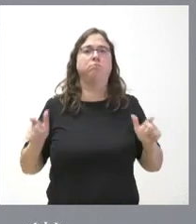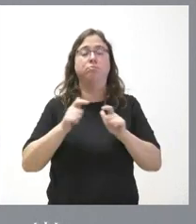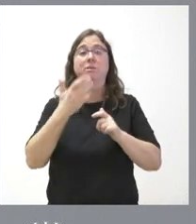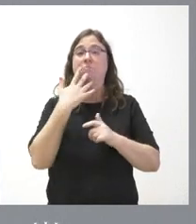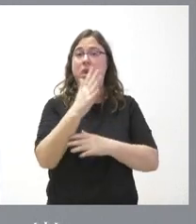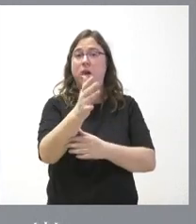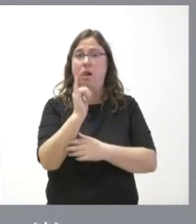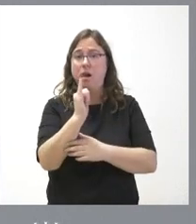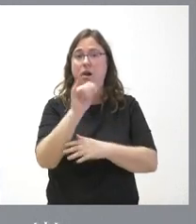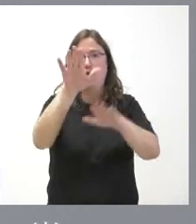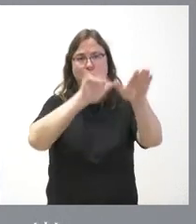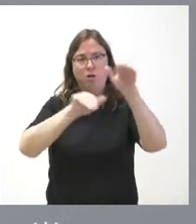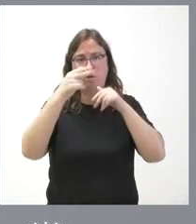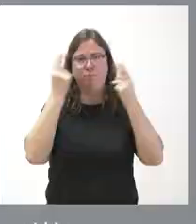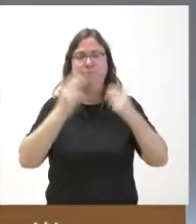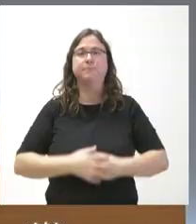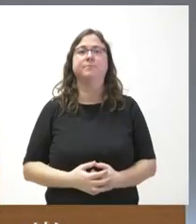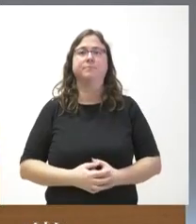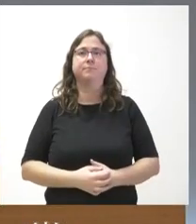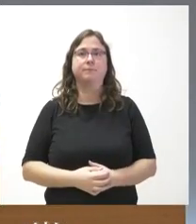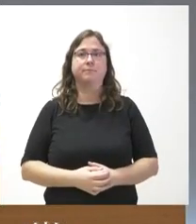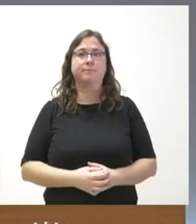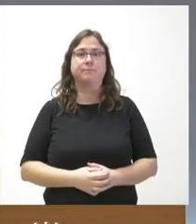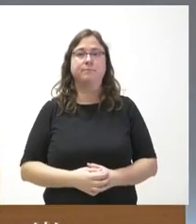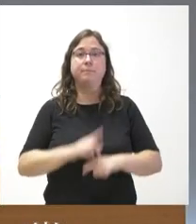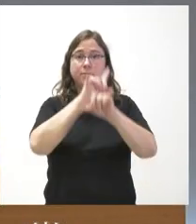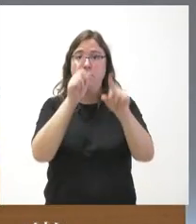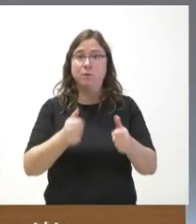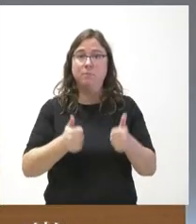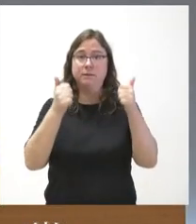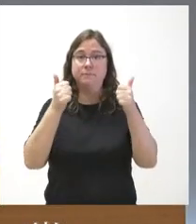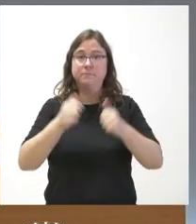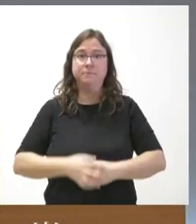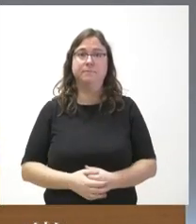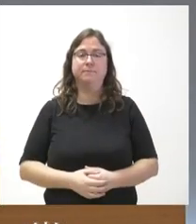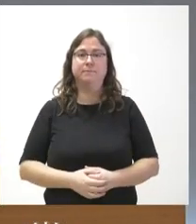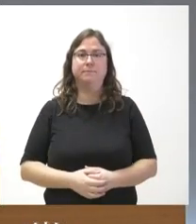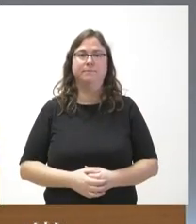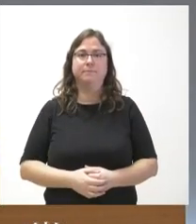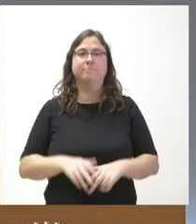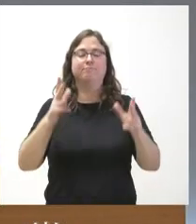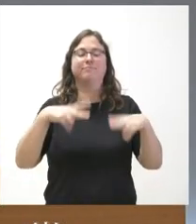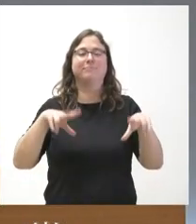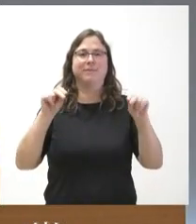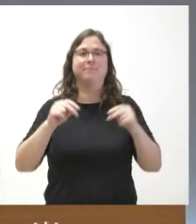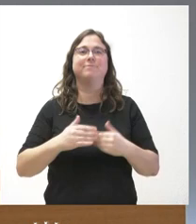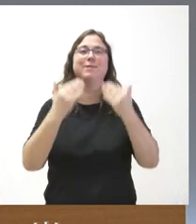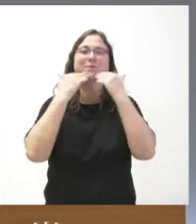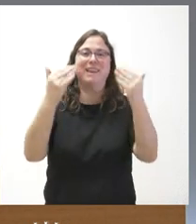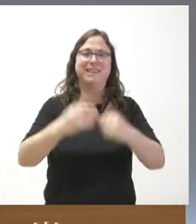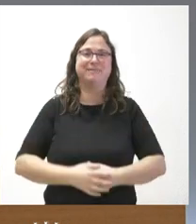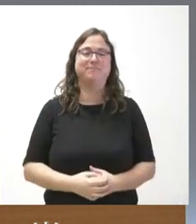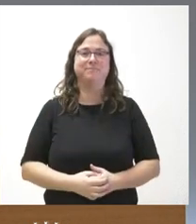la tengamos pues haremos la convocatoria ¿Alguna pregunta más? Pues aquí terminamos Pues muchas gracias